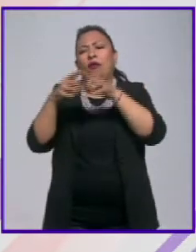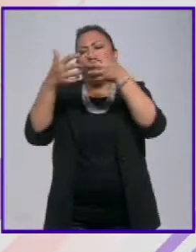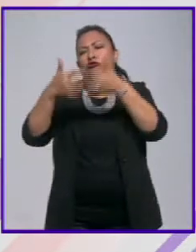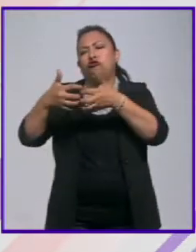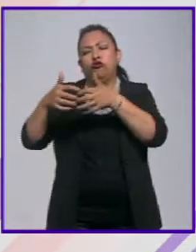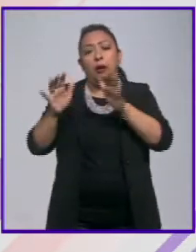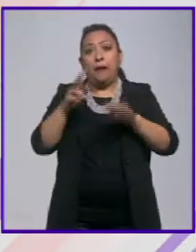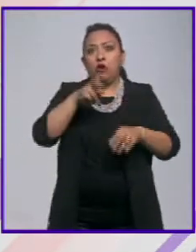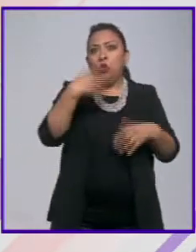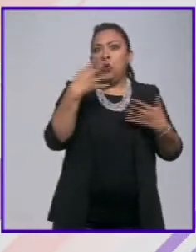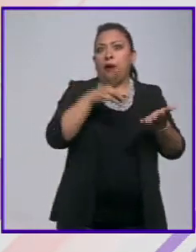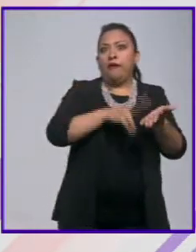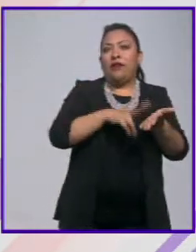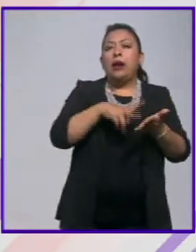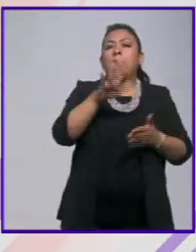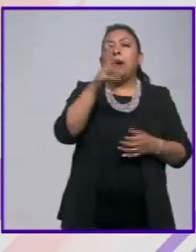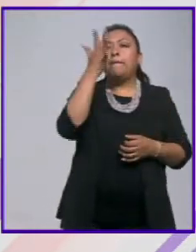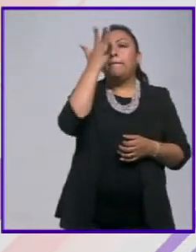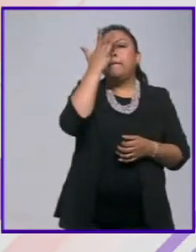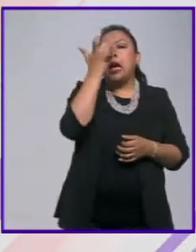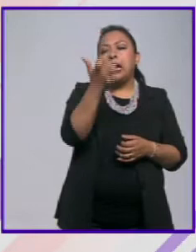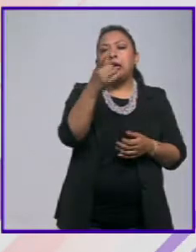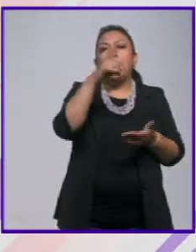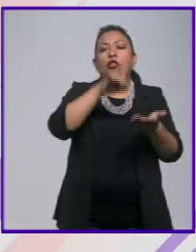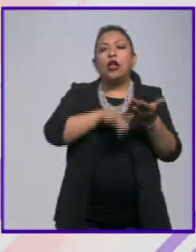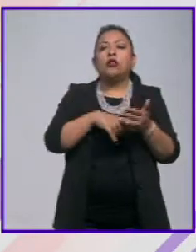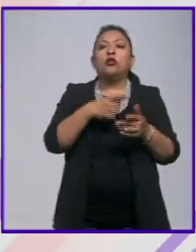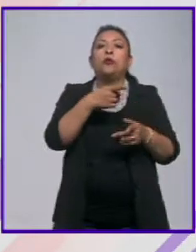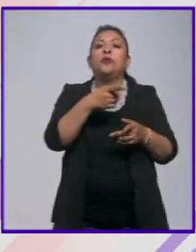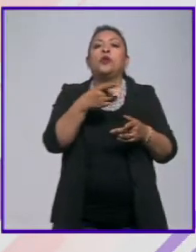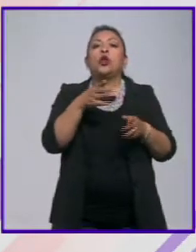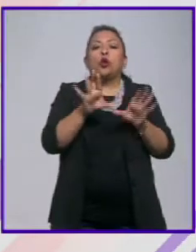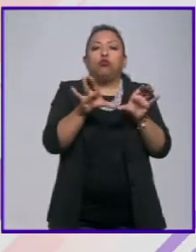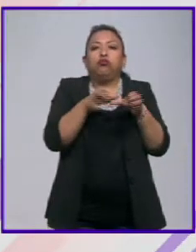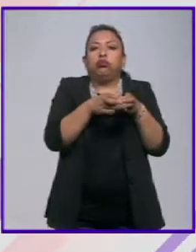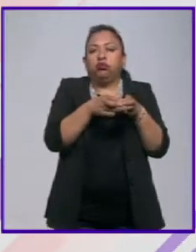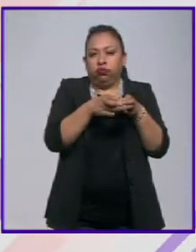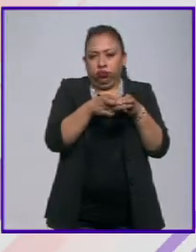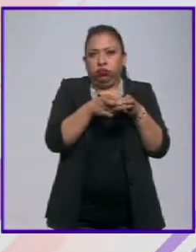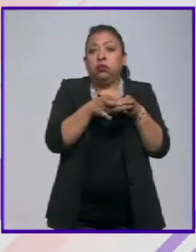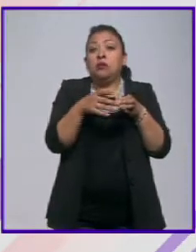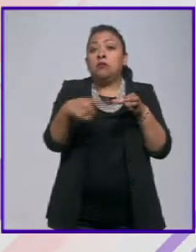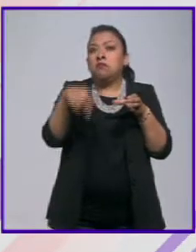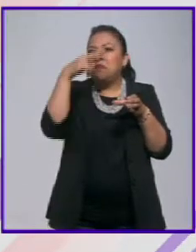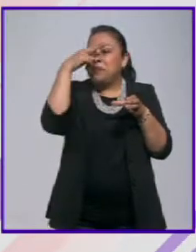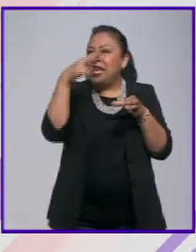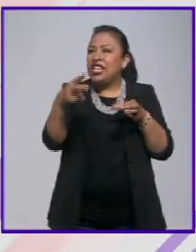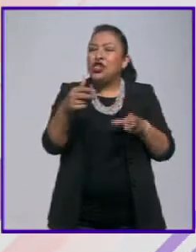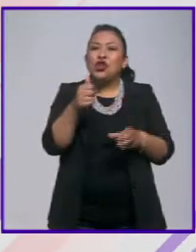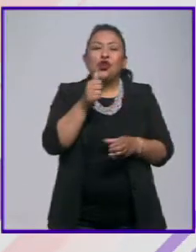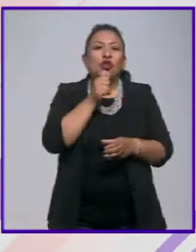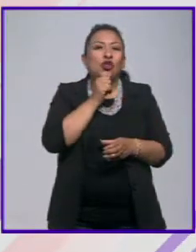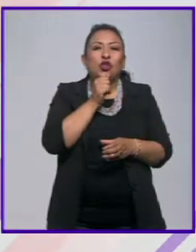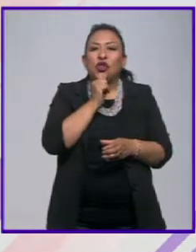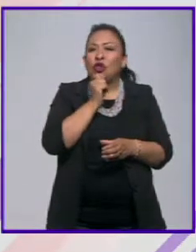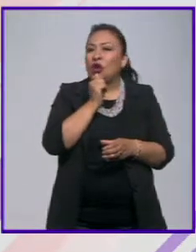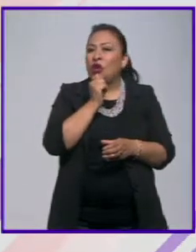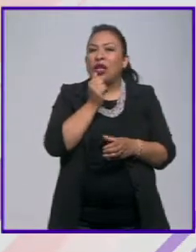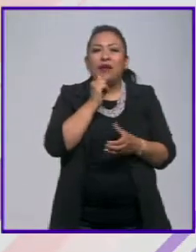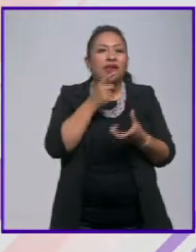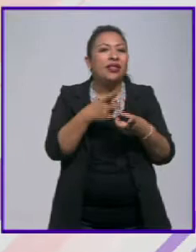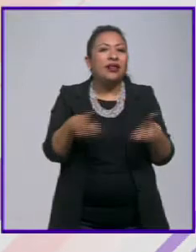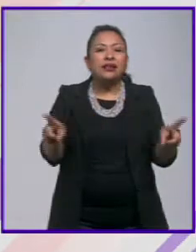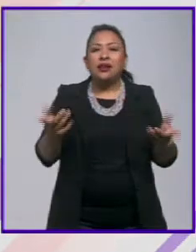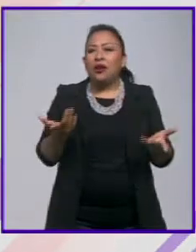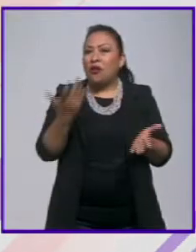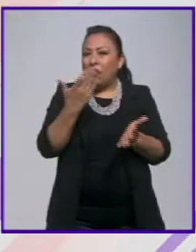es la magia que tienen estos nichos que México no ha desarrollado